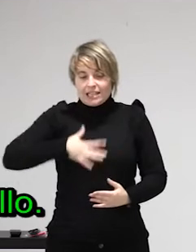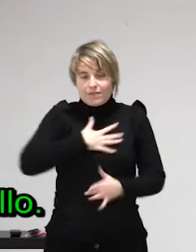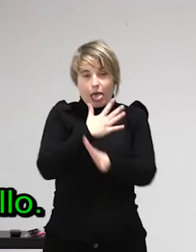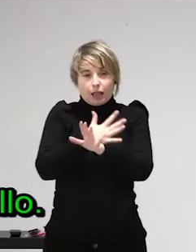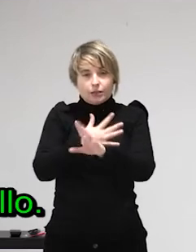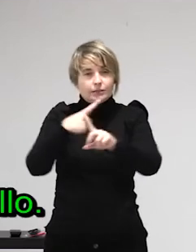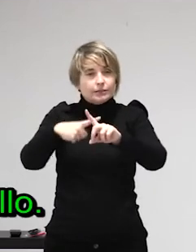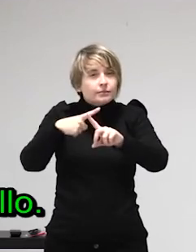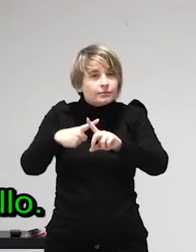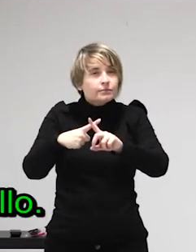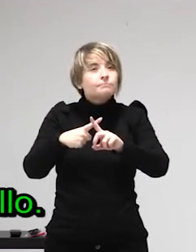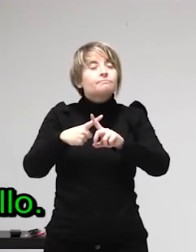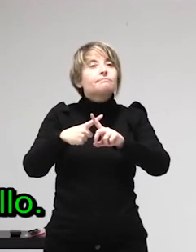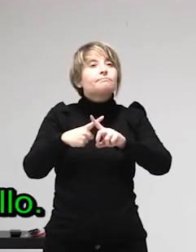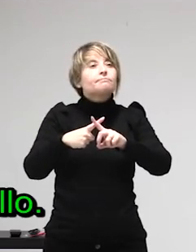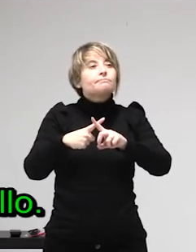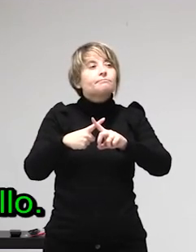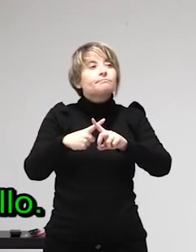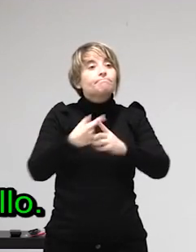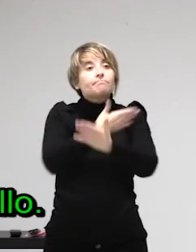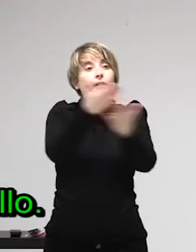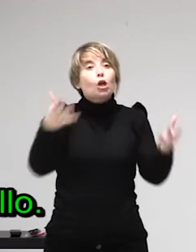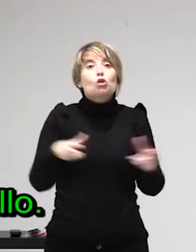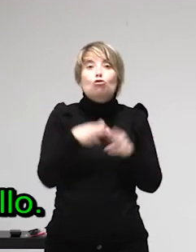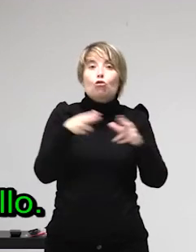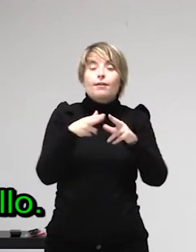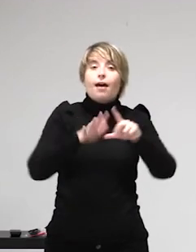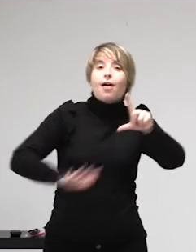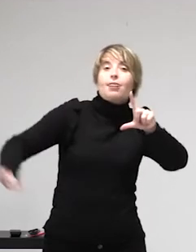¿Qué pasa? Que esto no es tan sencillo. ¿Por qué? Porque la sociedad